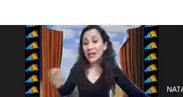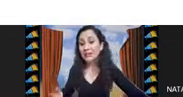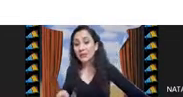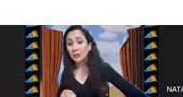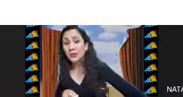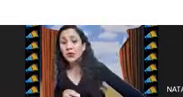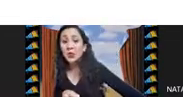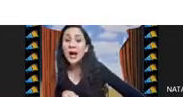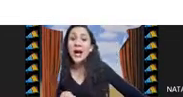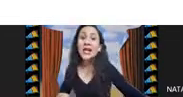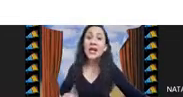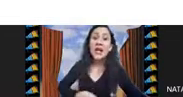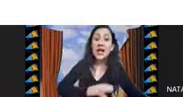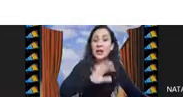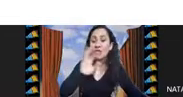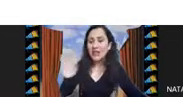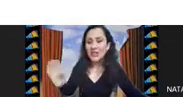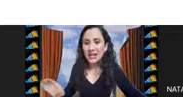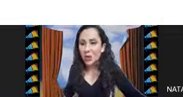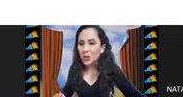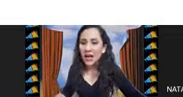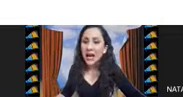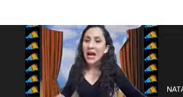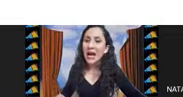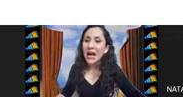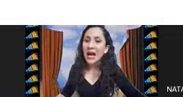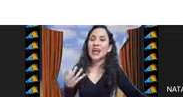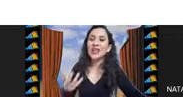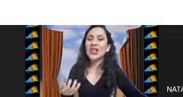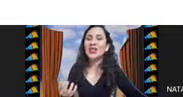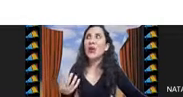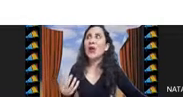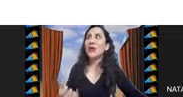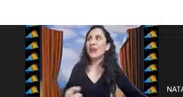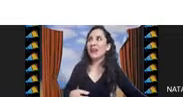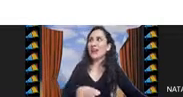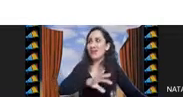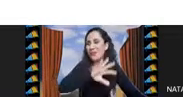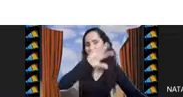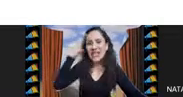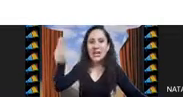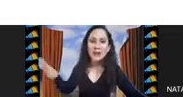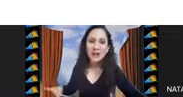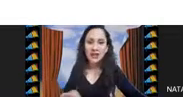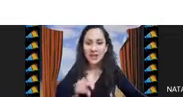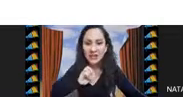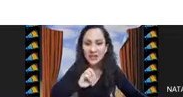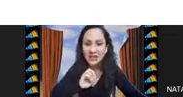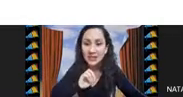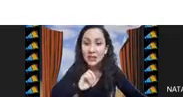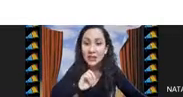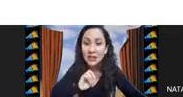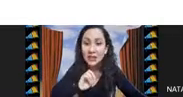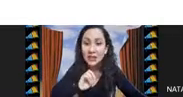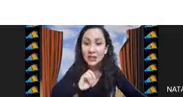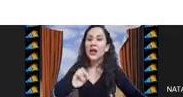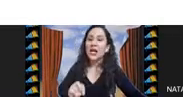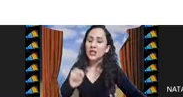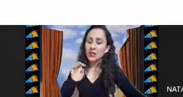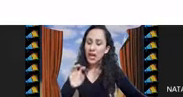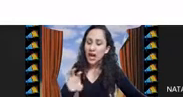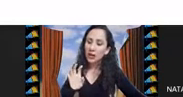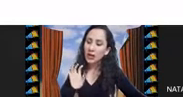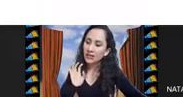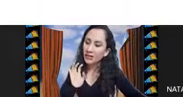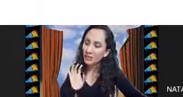análisis visual inferencia causal la idea es que yo me quede al final de este estudio